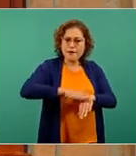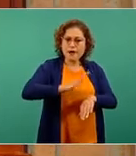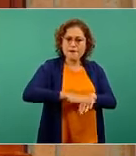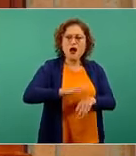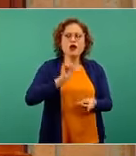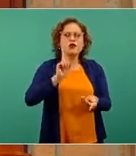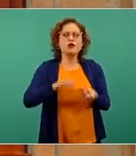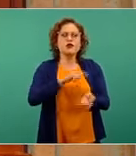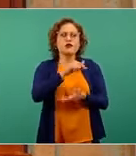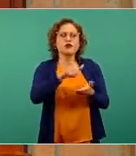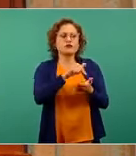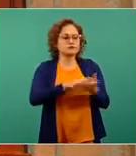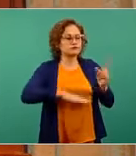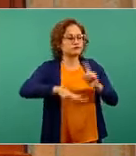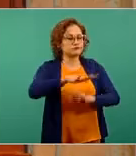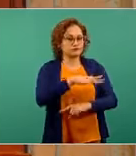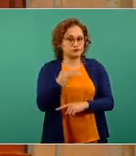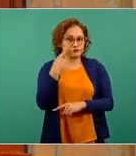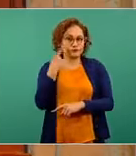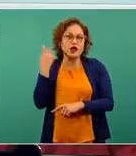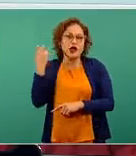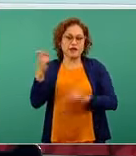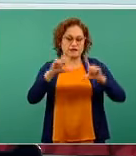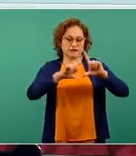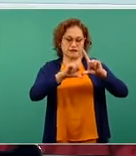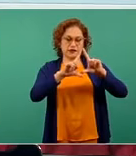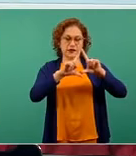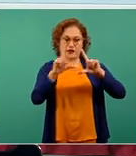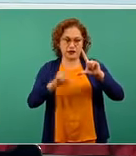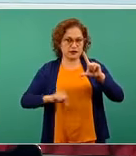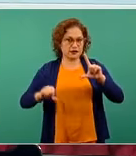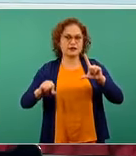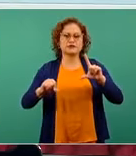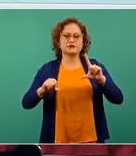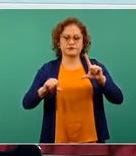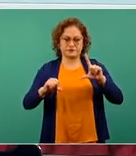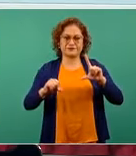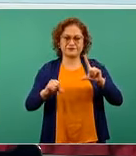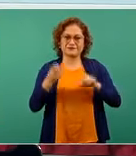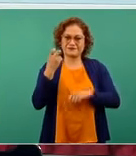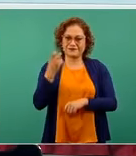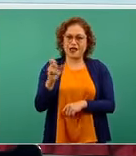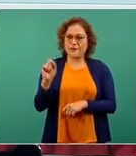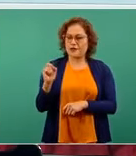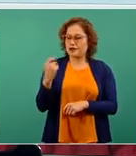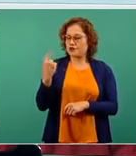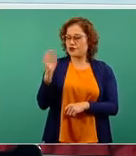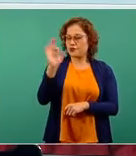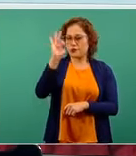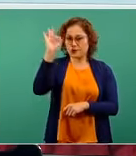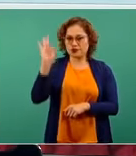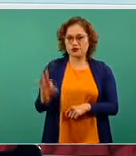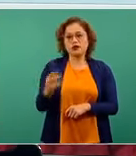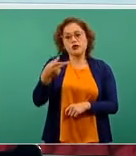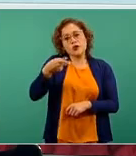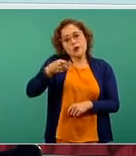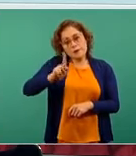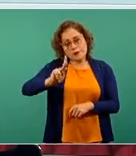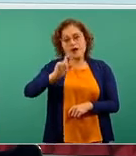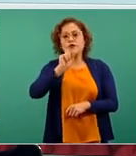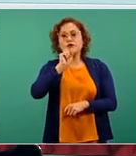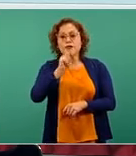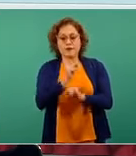correspondiente. De hecho, esta es una media estatal, el 21, nacional, perdón, el 21%, pero por ejemplo tenemos entidades